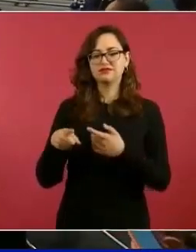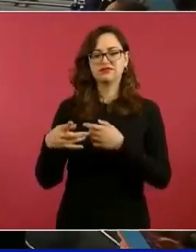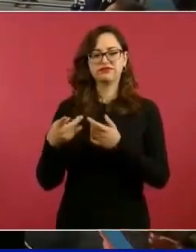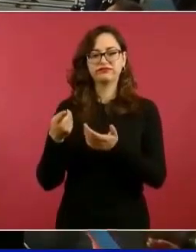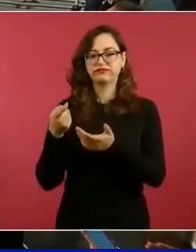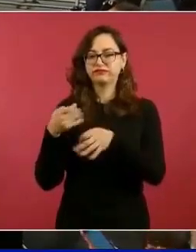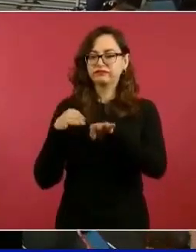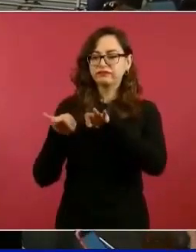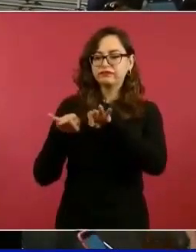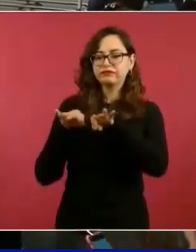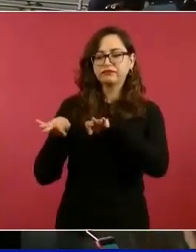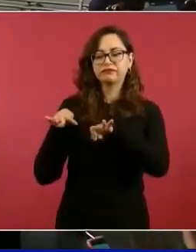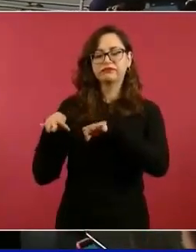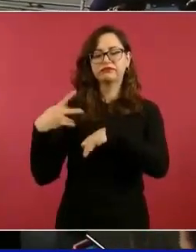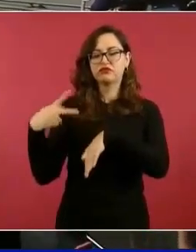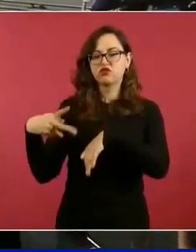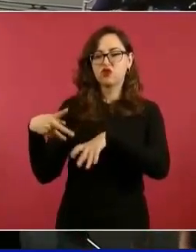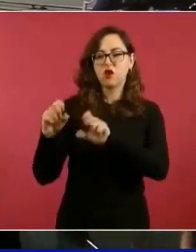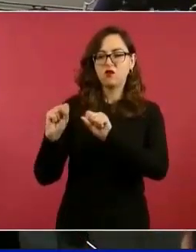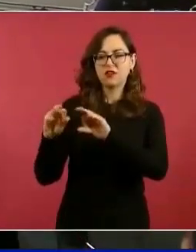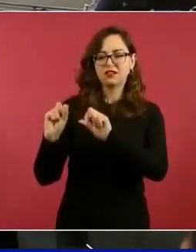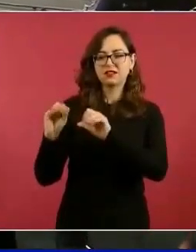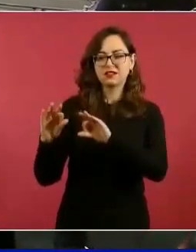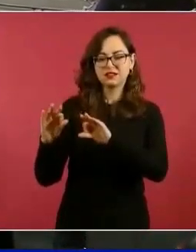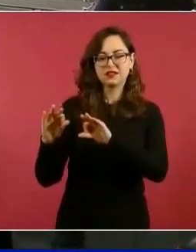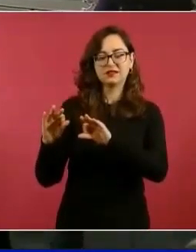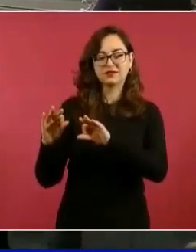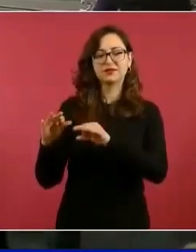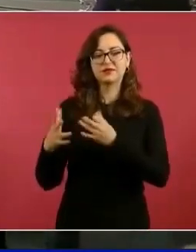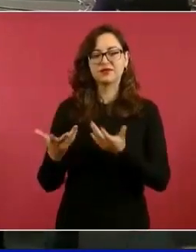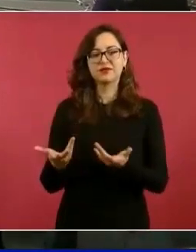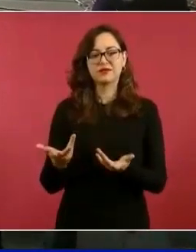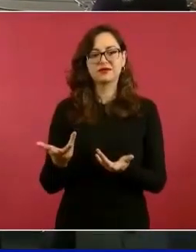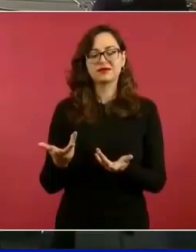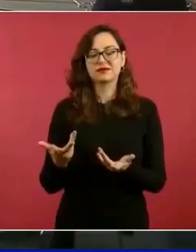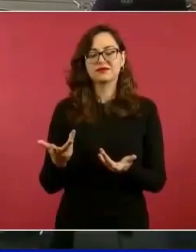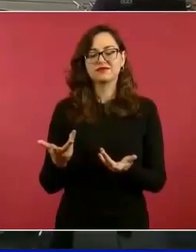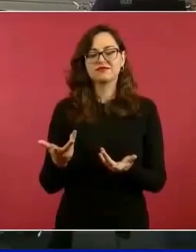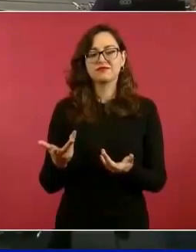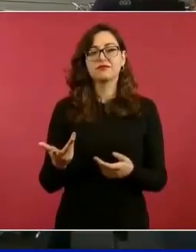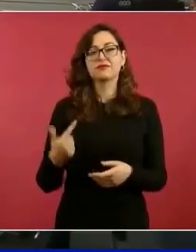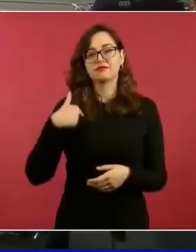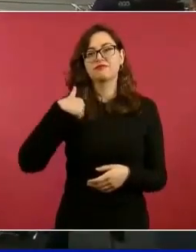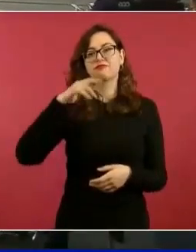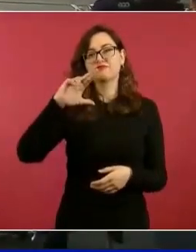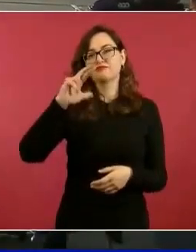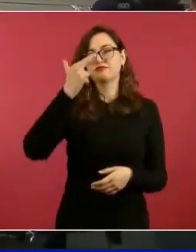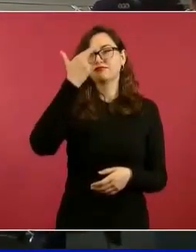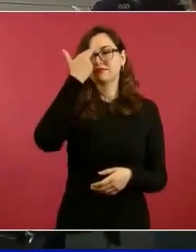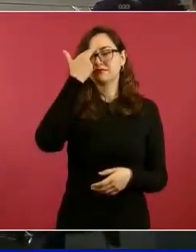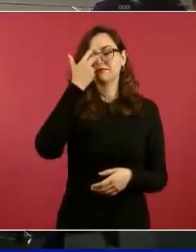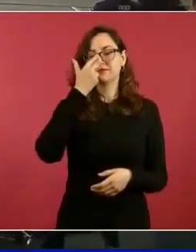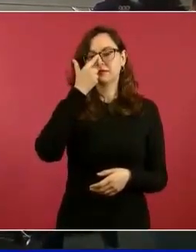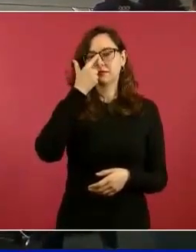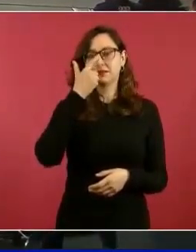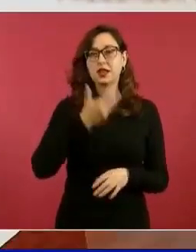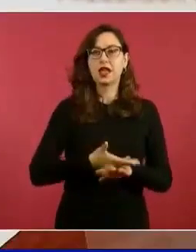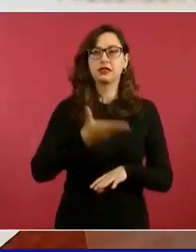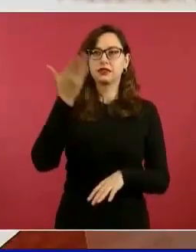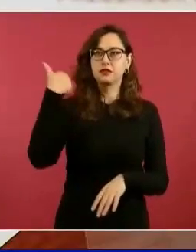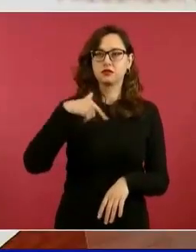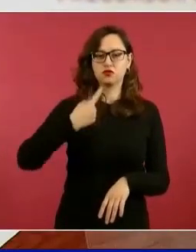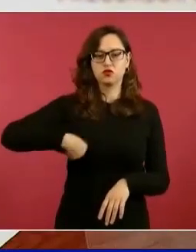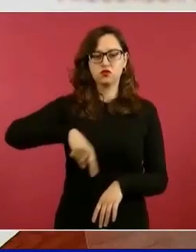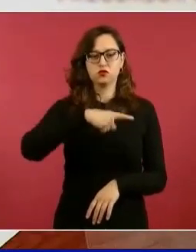Recuerdo cuando el éxodo por la democracia, que caminamos de